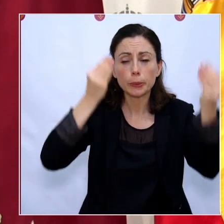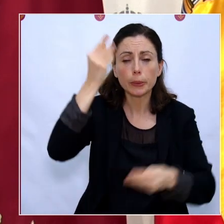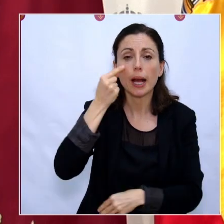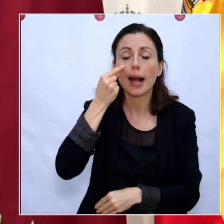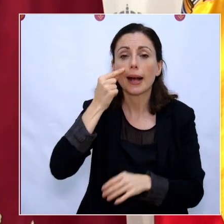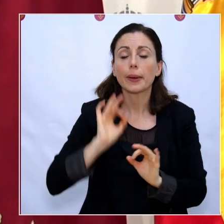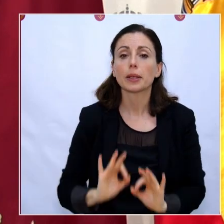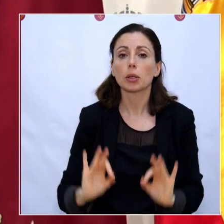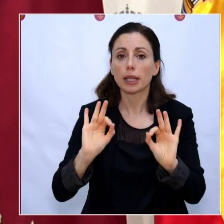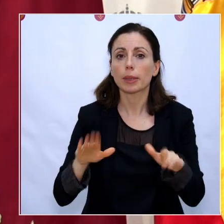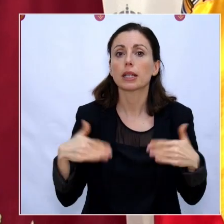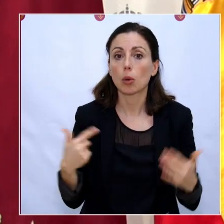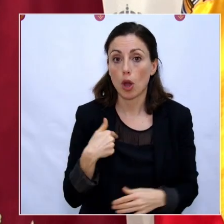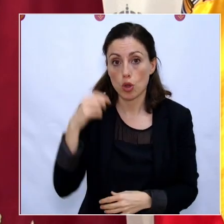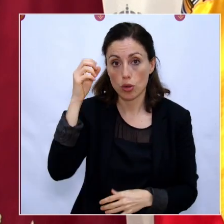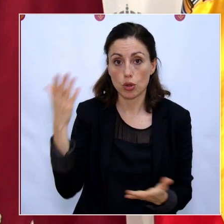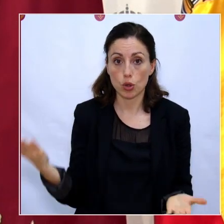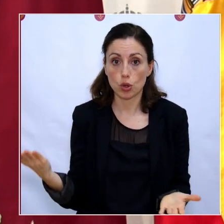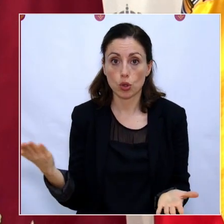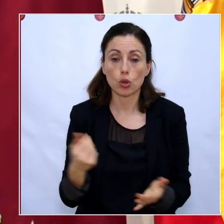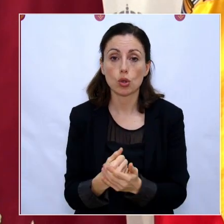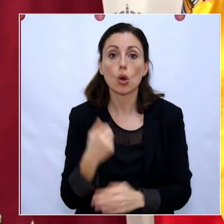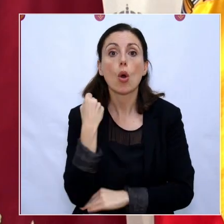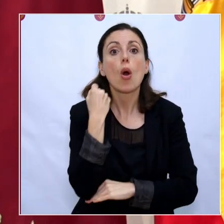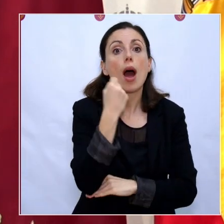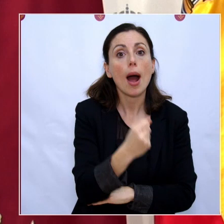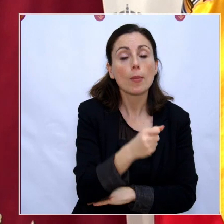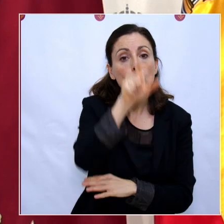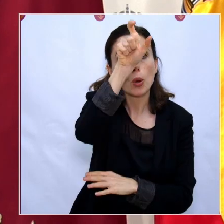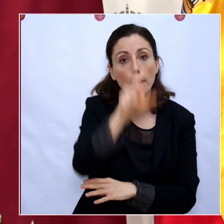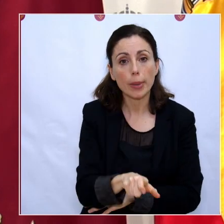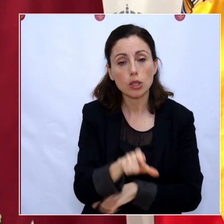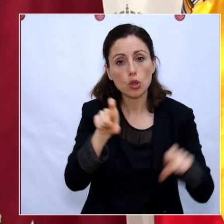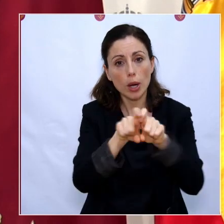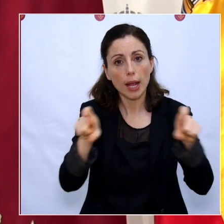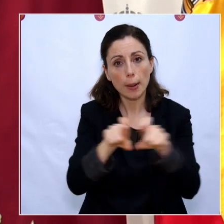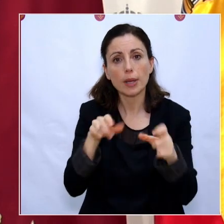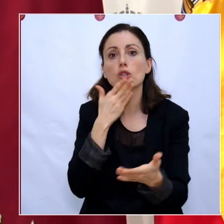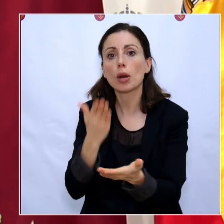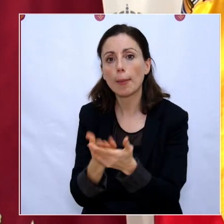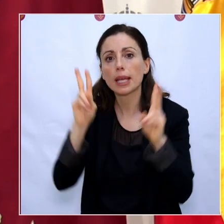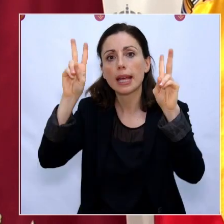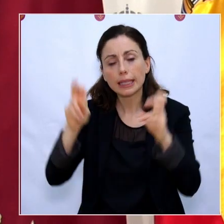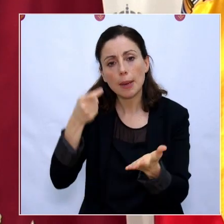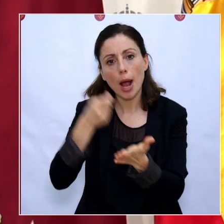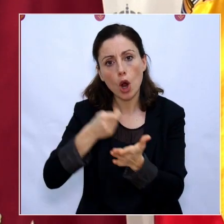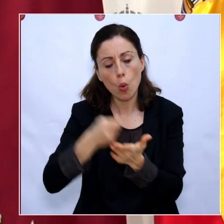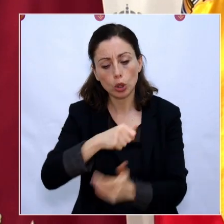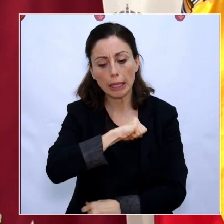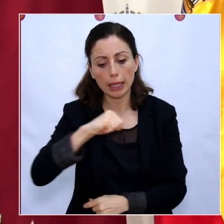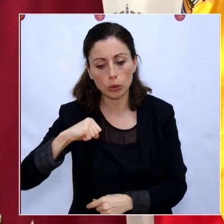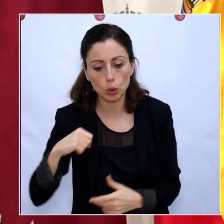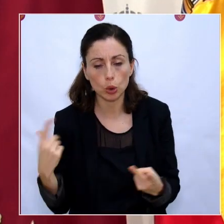Yo de hecho estoy del lado de las reivindicaciones de los empresarios cuando hablan de las cuotas de autónomos cuando hablan de